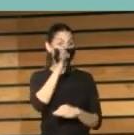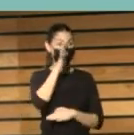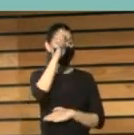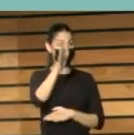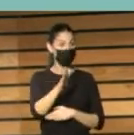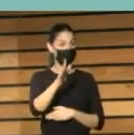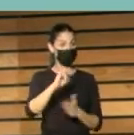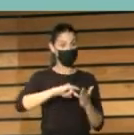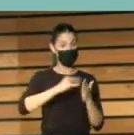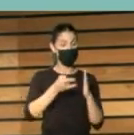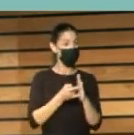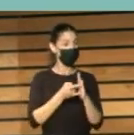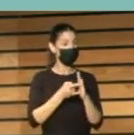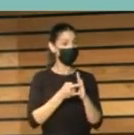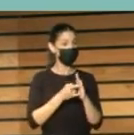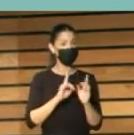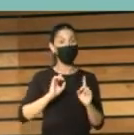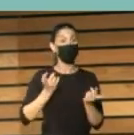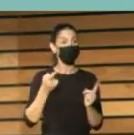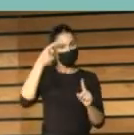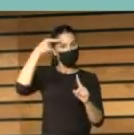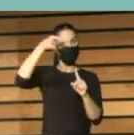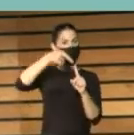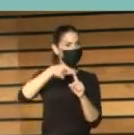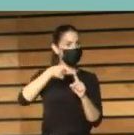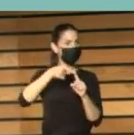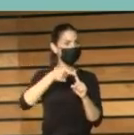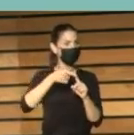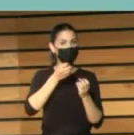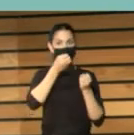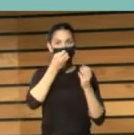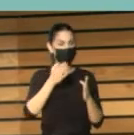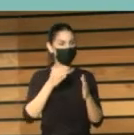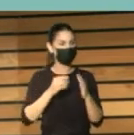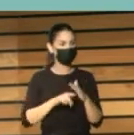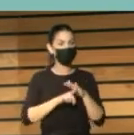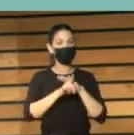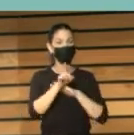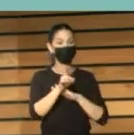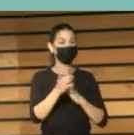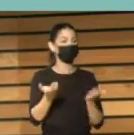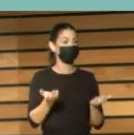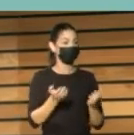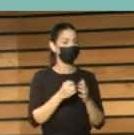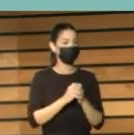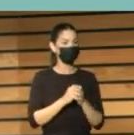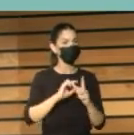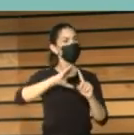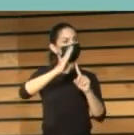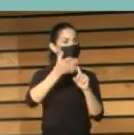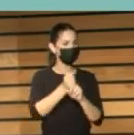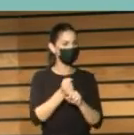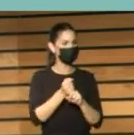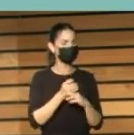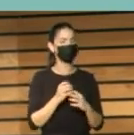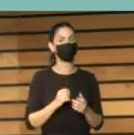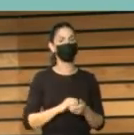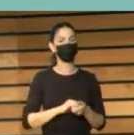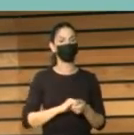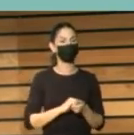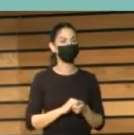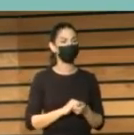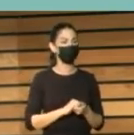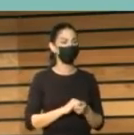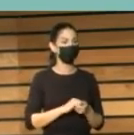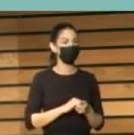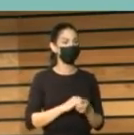para conseguir dar una respuesta eficaz a estos desafíos que nos plantea esta nueva realidad. Sin